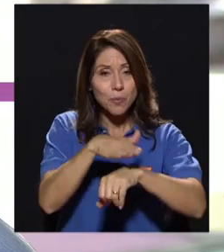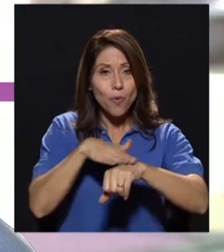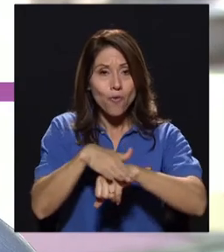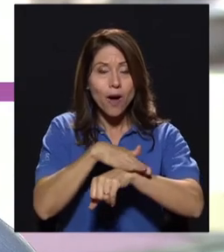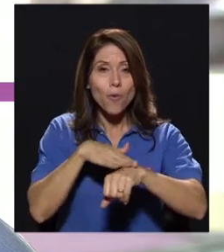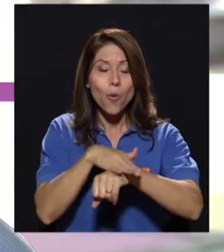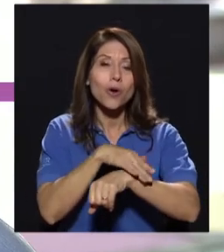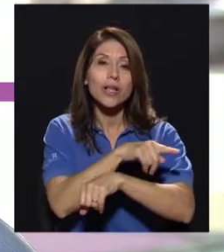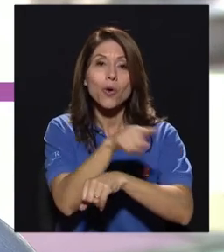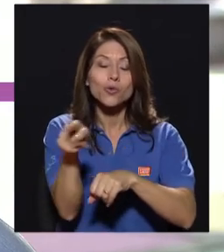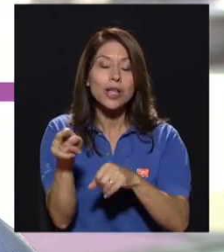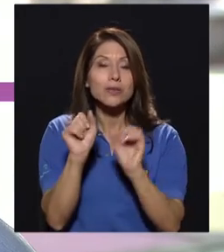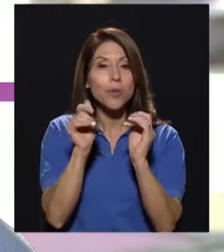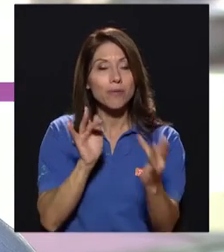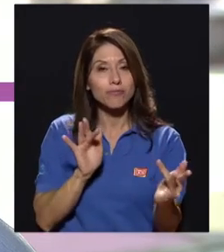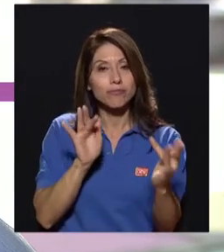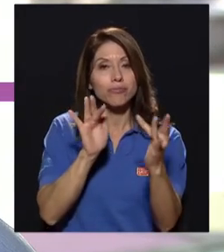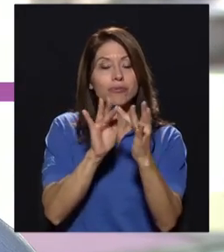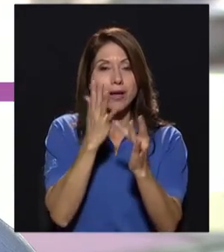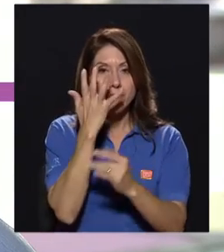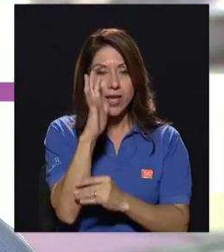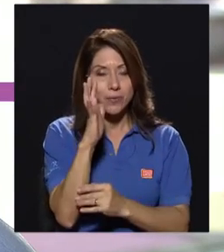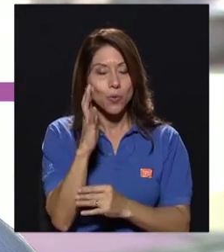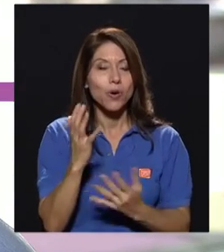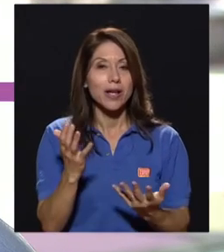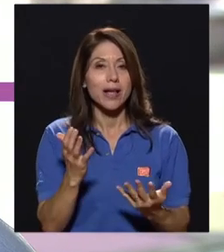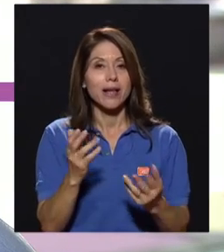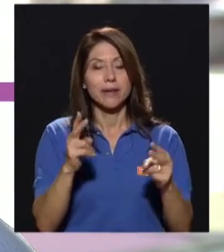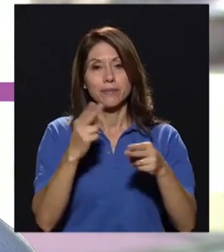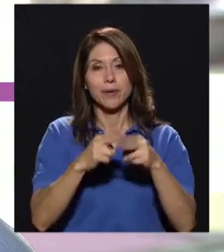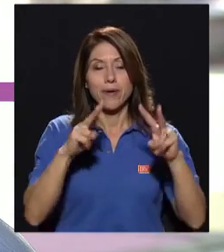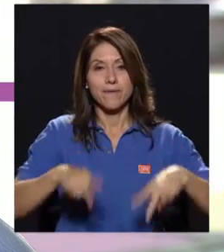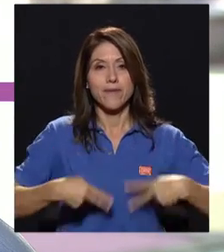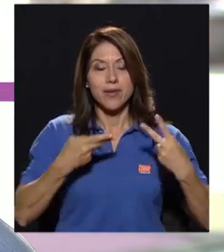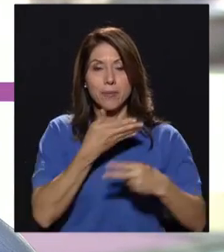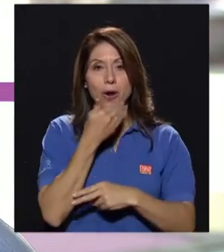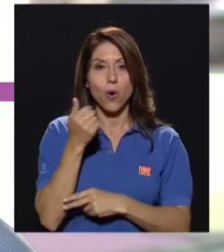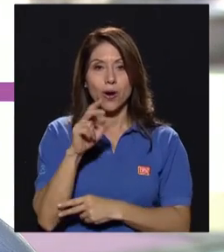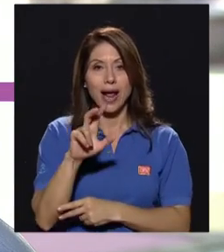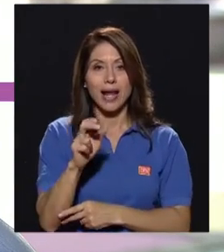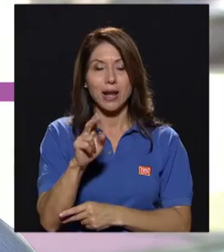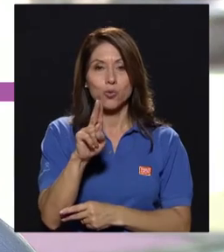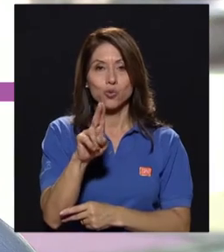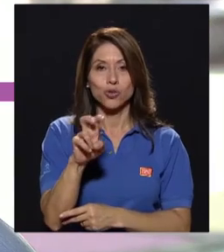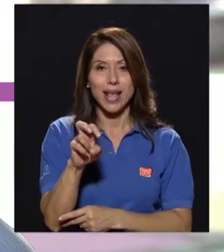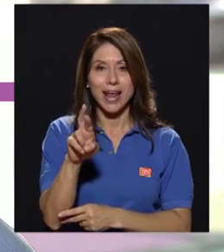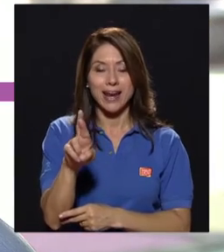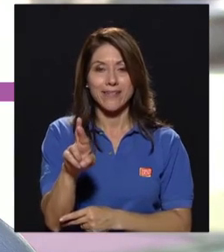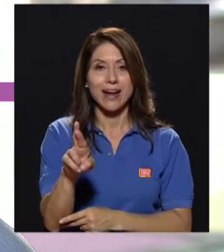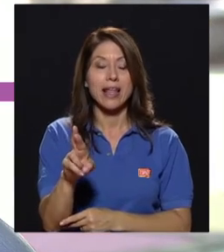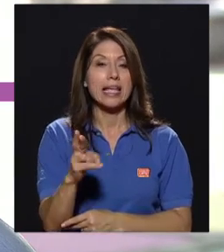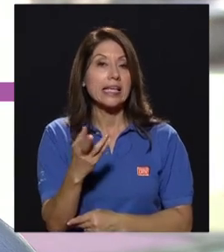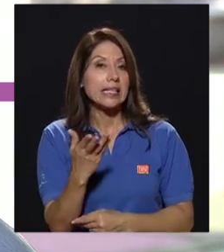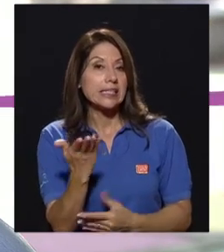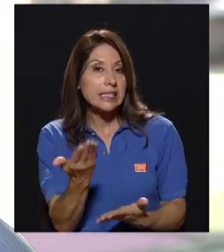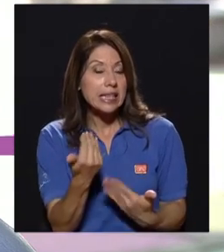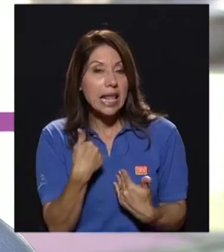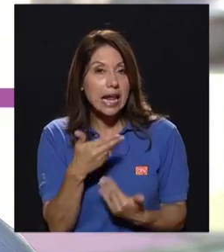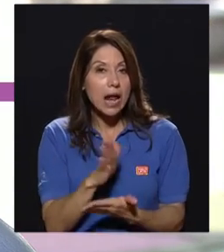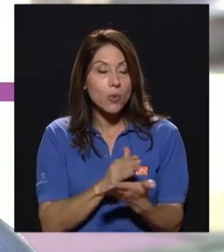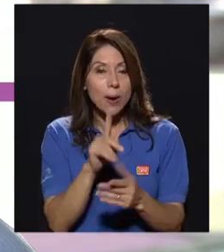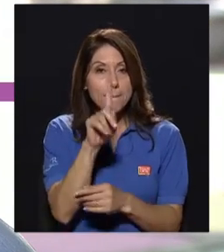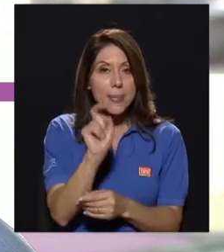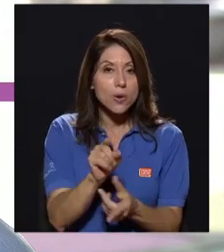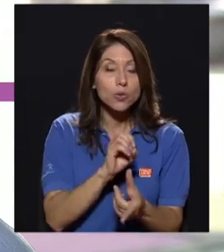por favor, que nos sigan por la página de Facebook, Vivir Mejor, Canal UCR. Y si tienen alguna